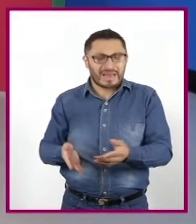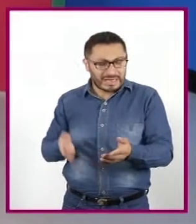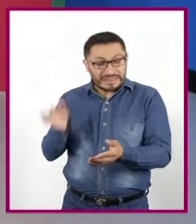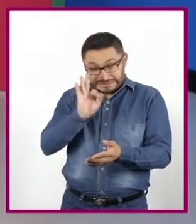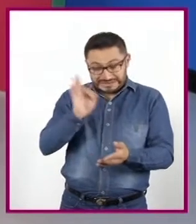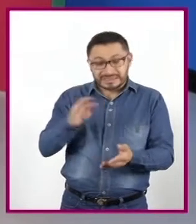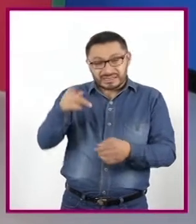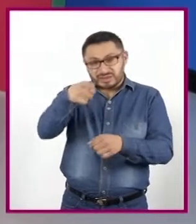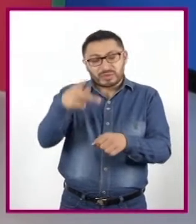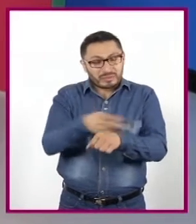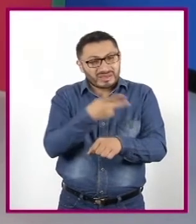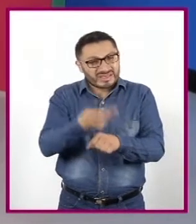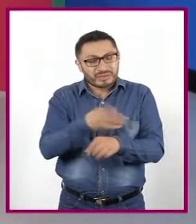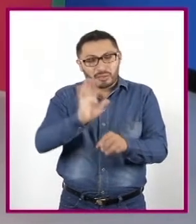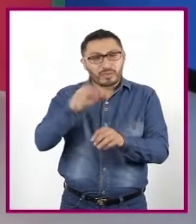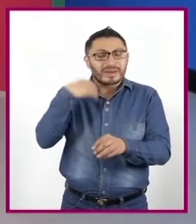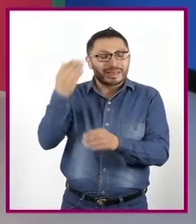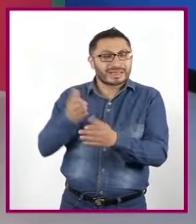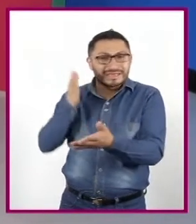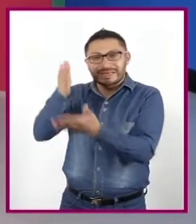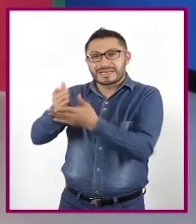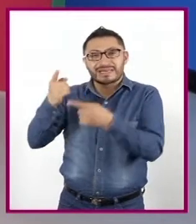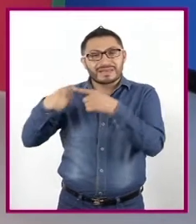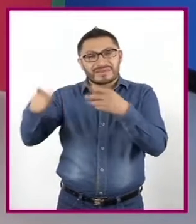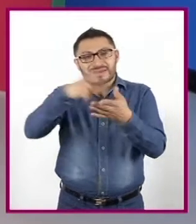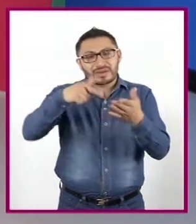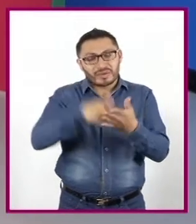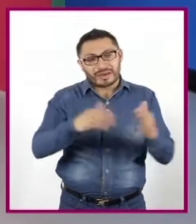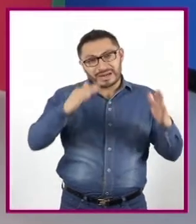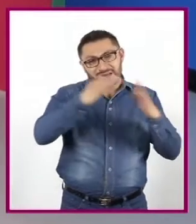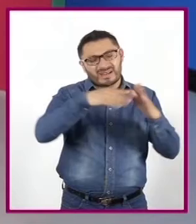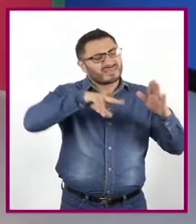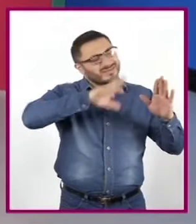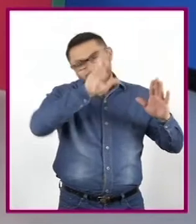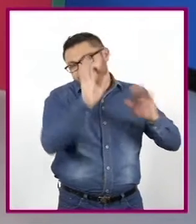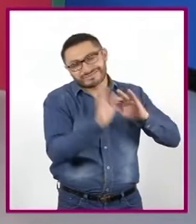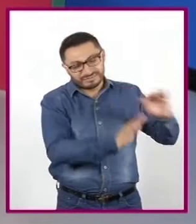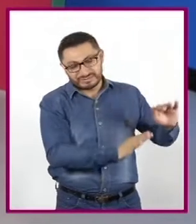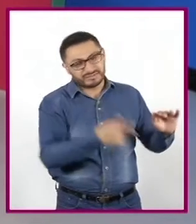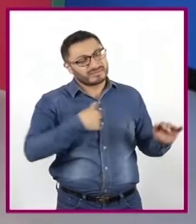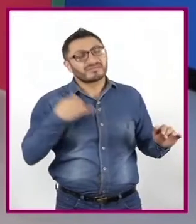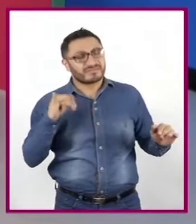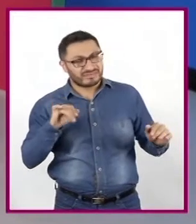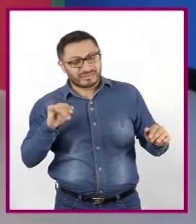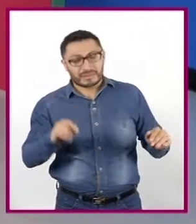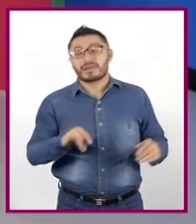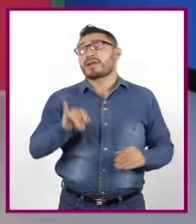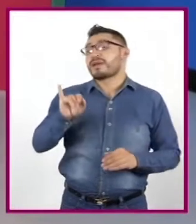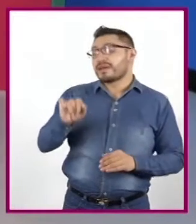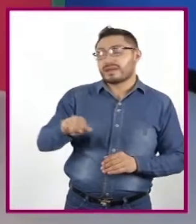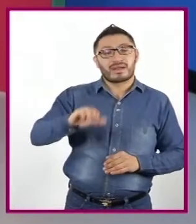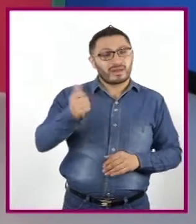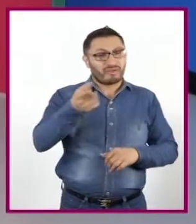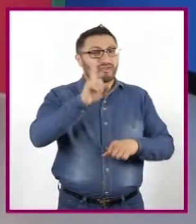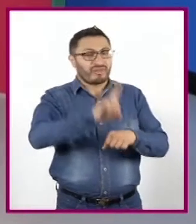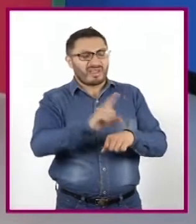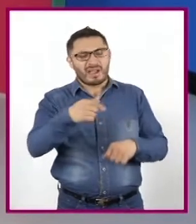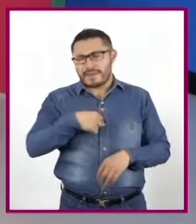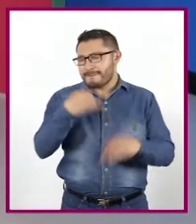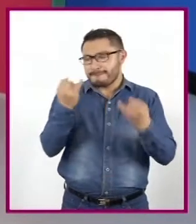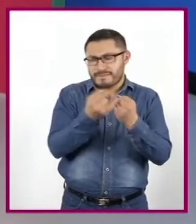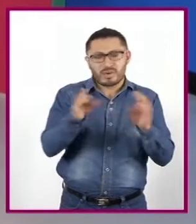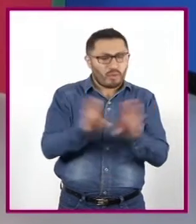que no sean tu casa? Porque a mí sí. Así es. El otro día, también me